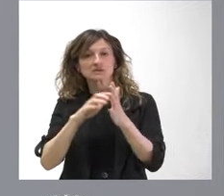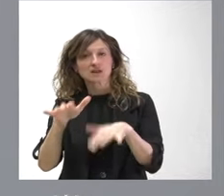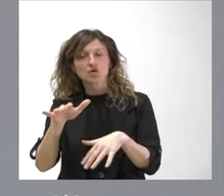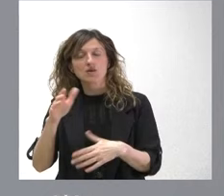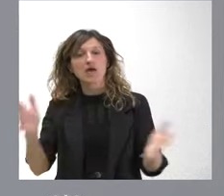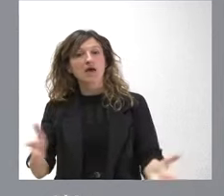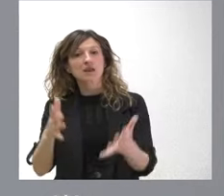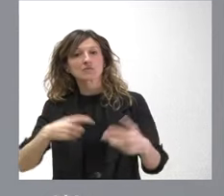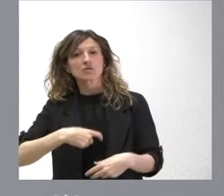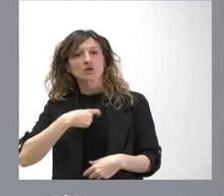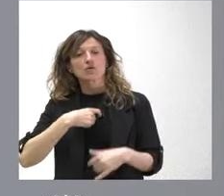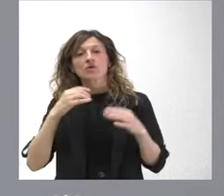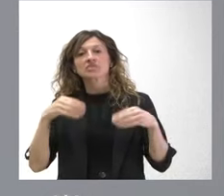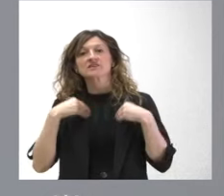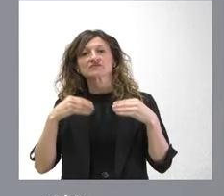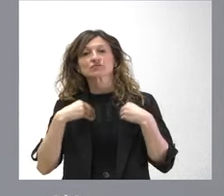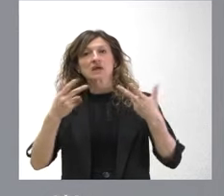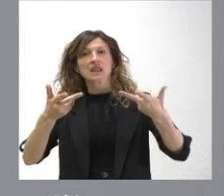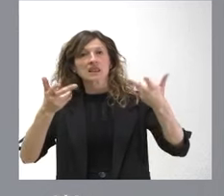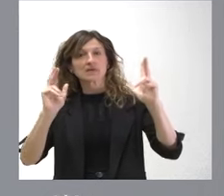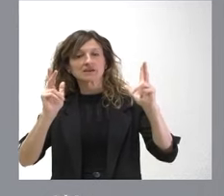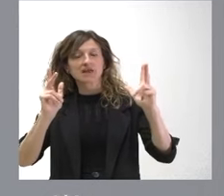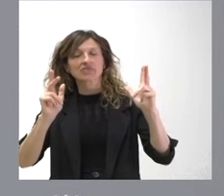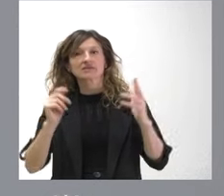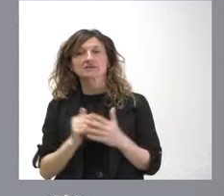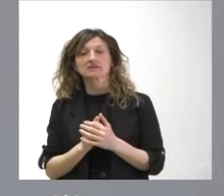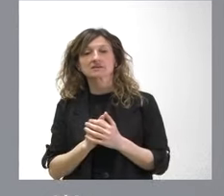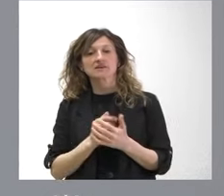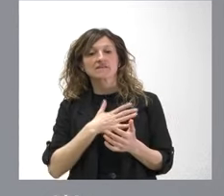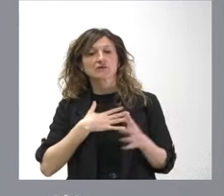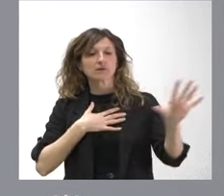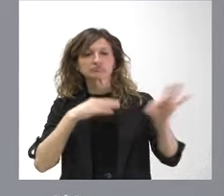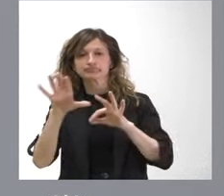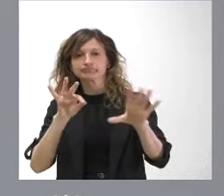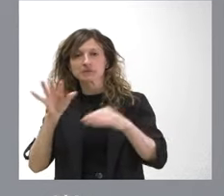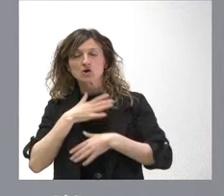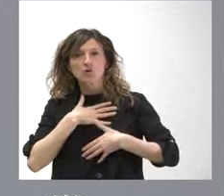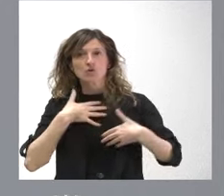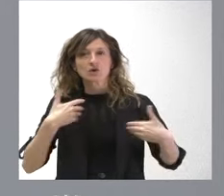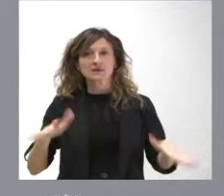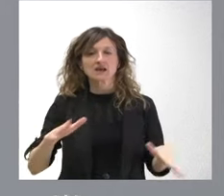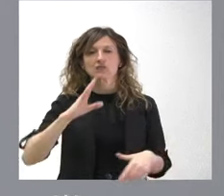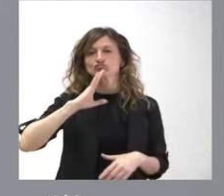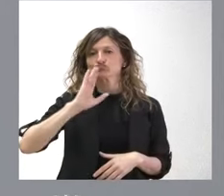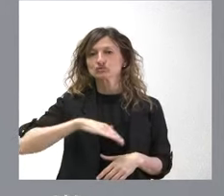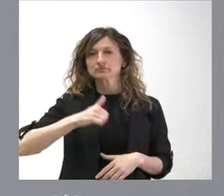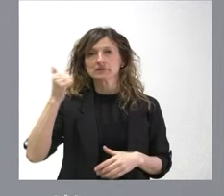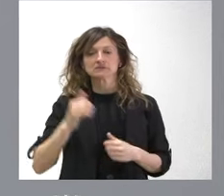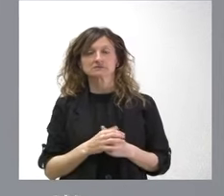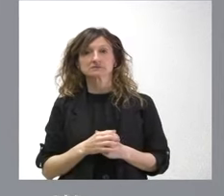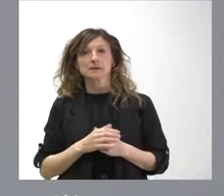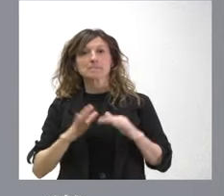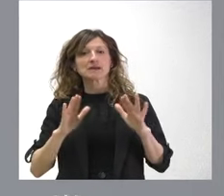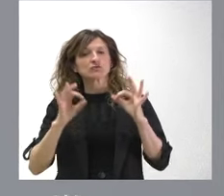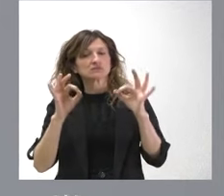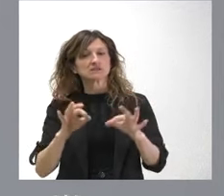lo disfruten en libertad y lo disfruten de la forma que deseen de la forma que estimen más oportuno siempre que